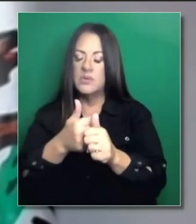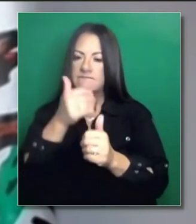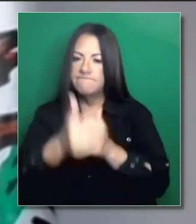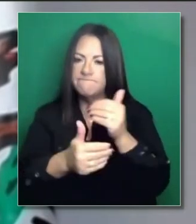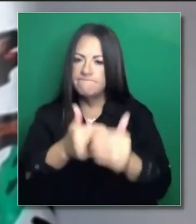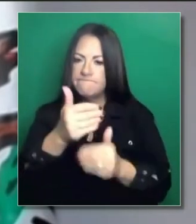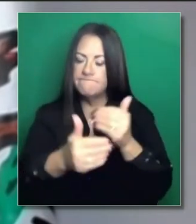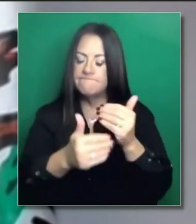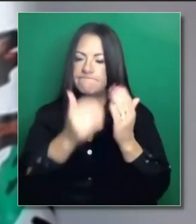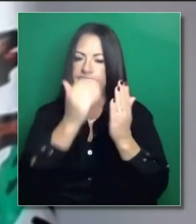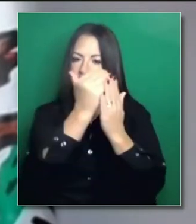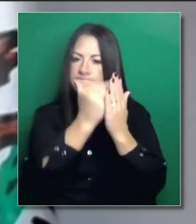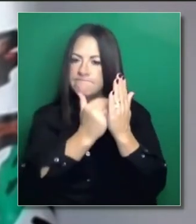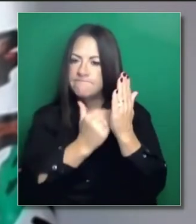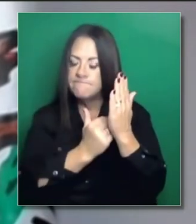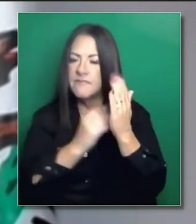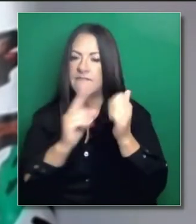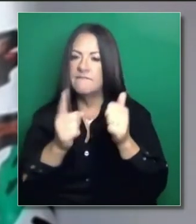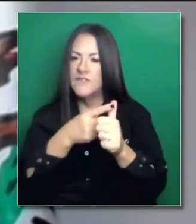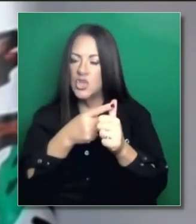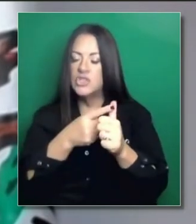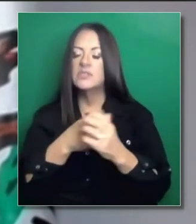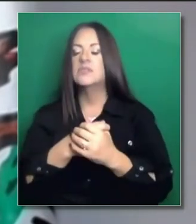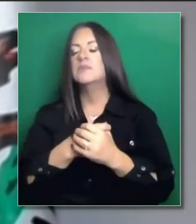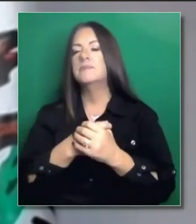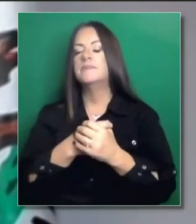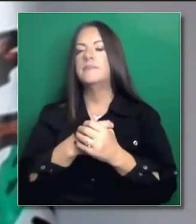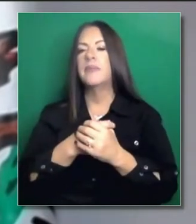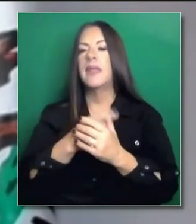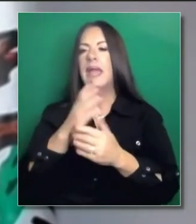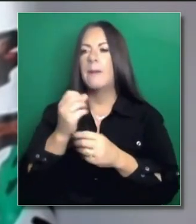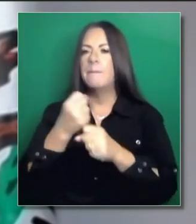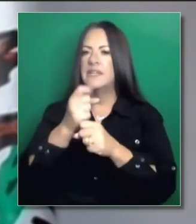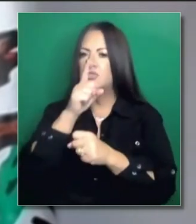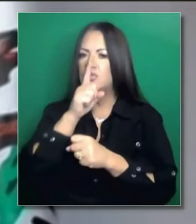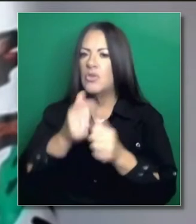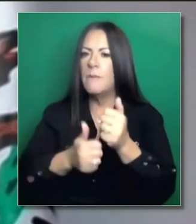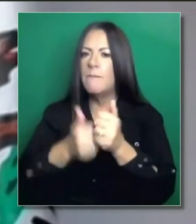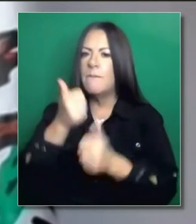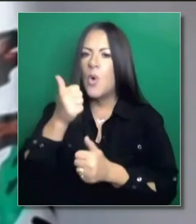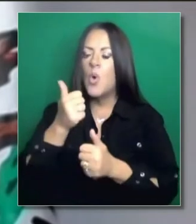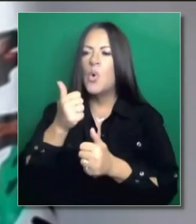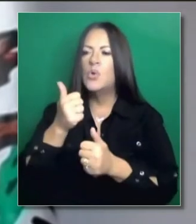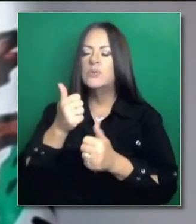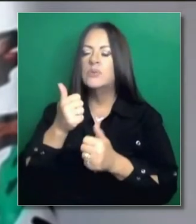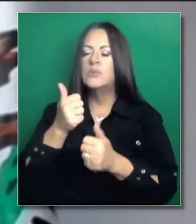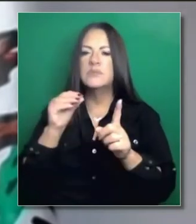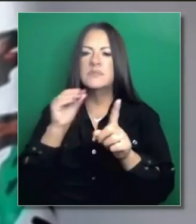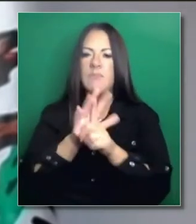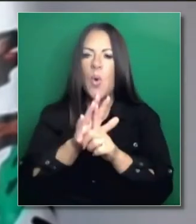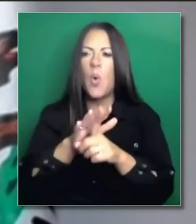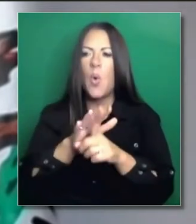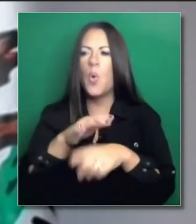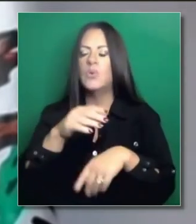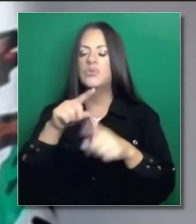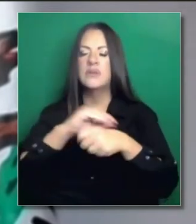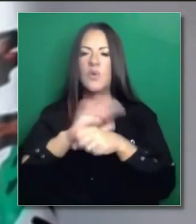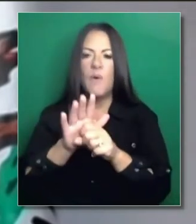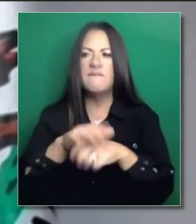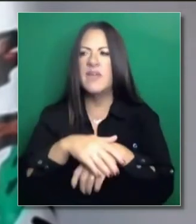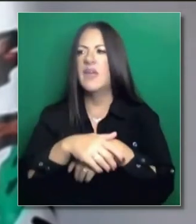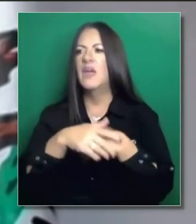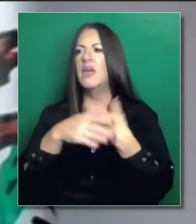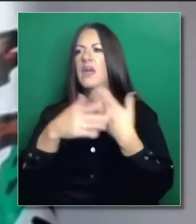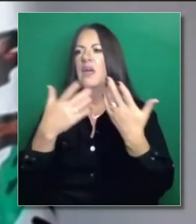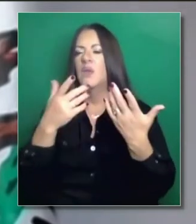necesidades. Cerciorándose que están haciendo todo lo posible para poder llegar a las personas más vulnerables, las personas que